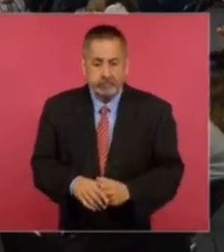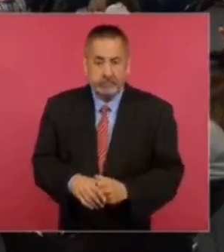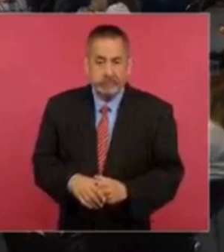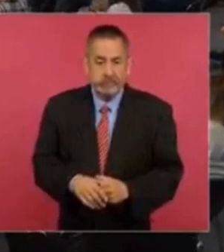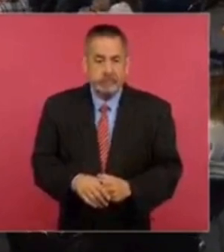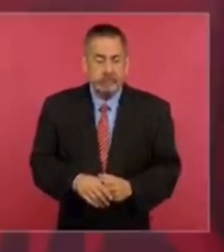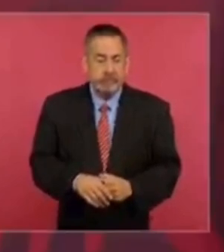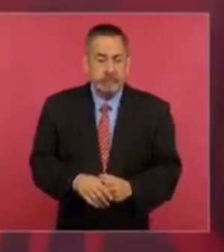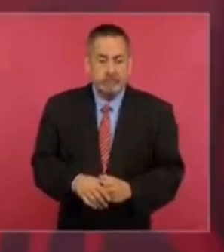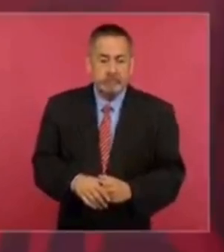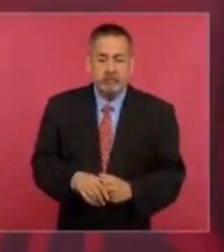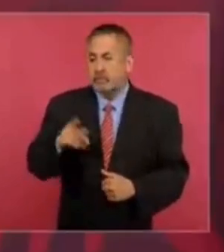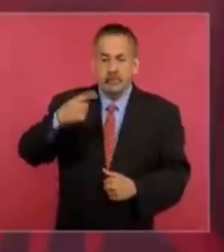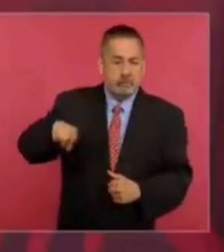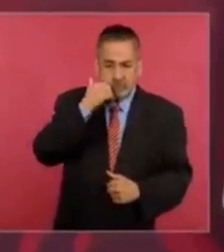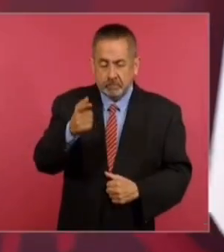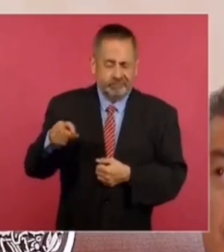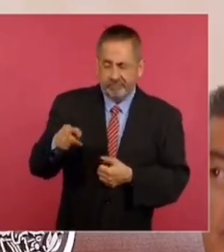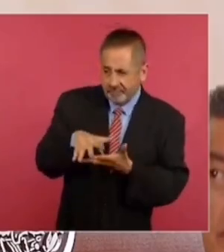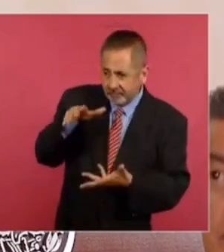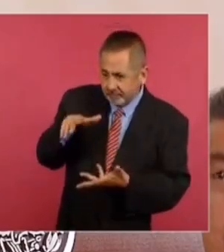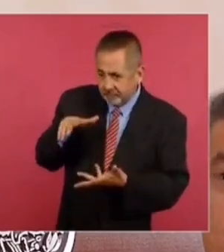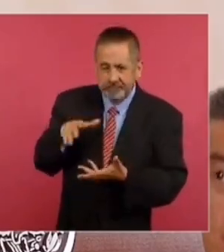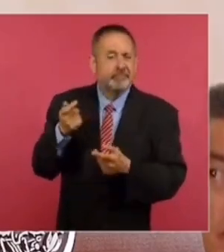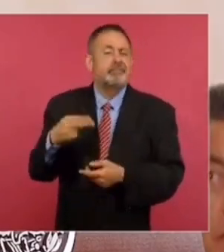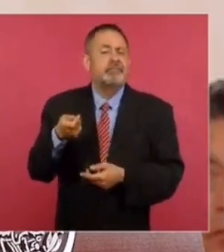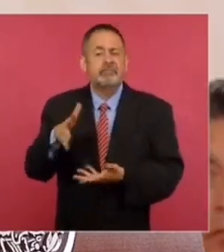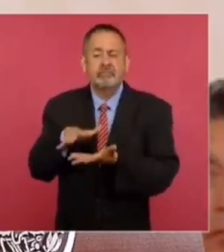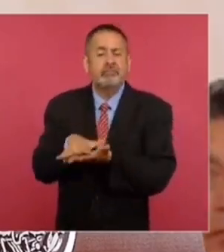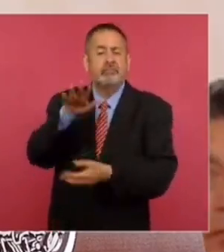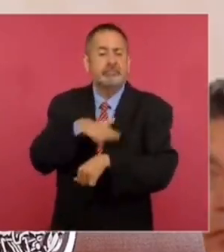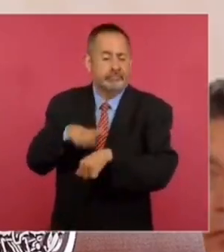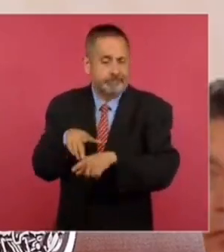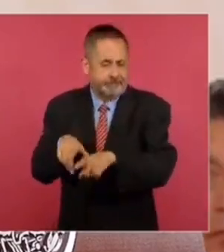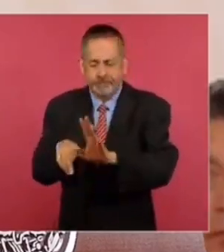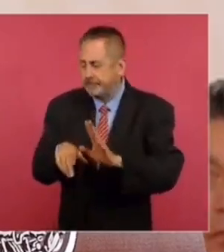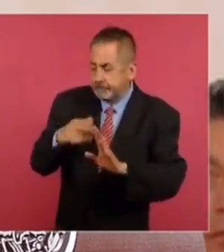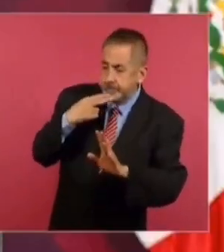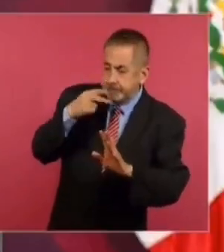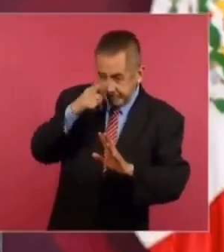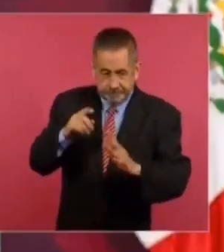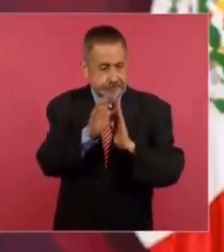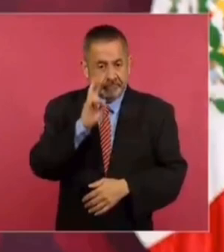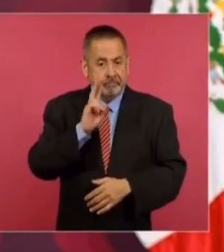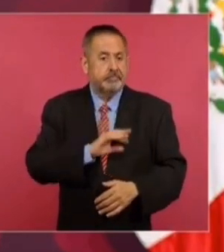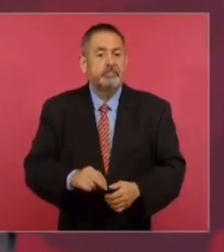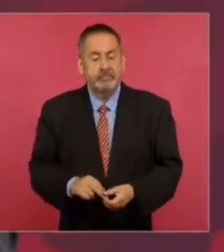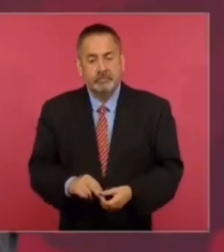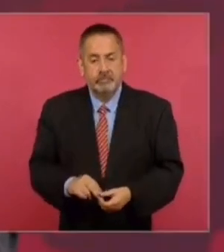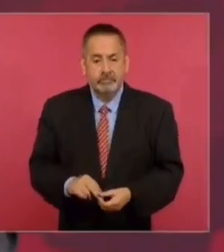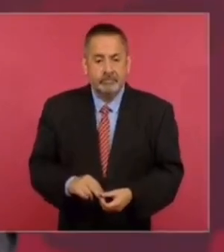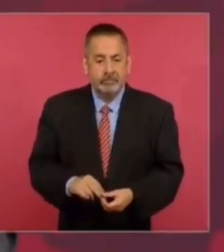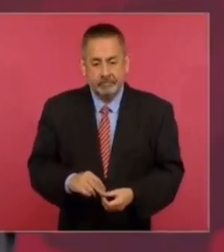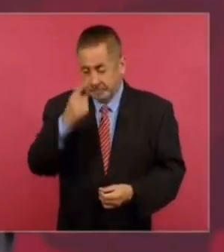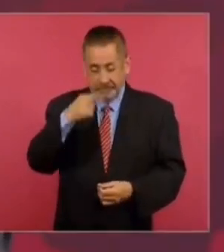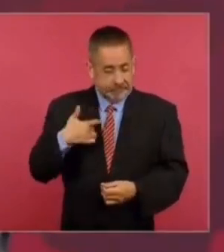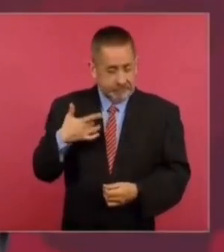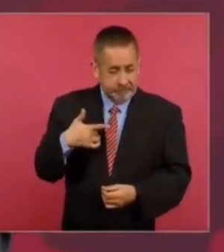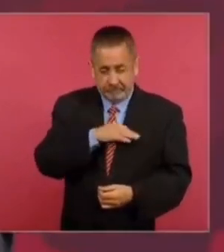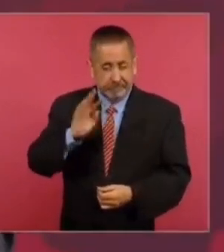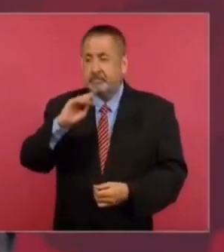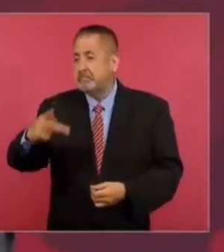se tengan las dos terceras partes, mayoría calificada, para reformar la Constitución. Si a me preguntan